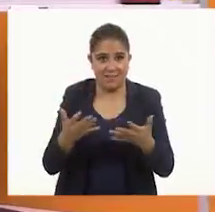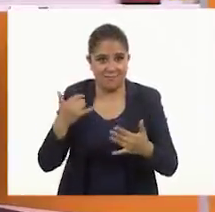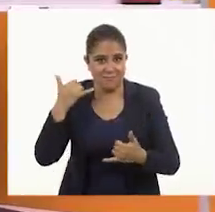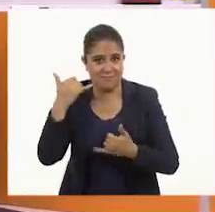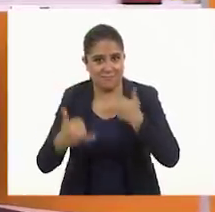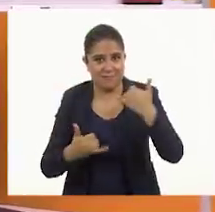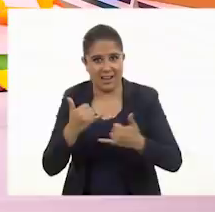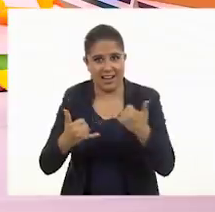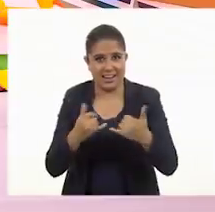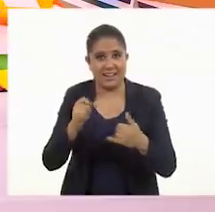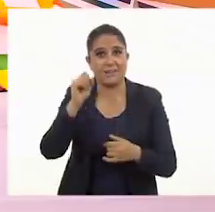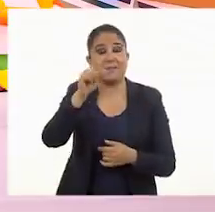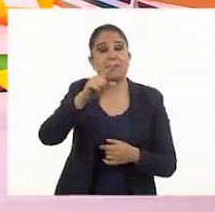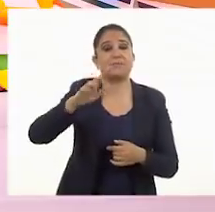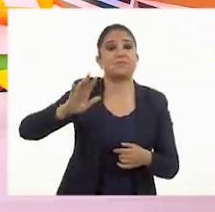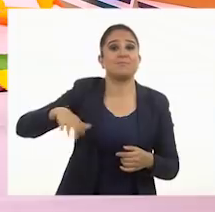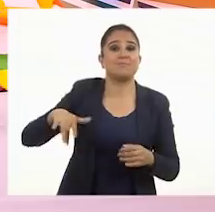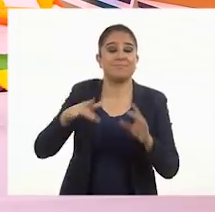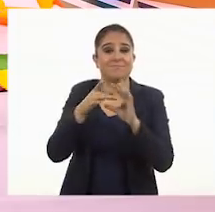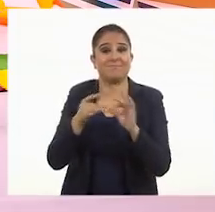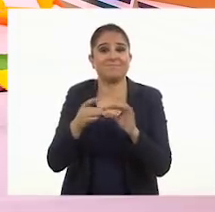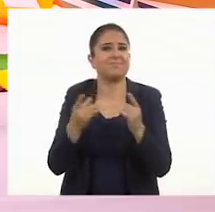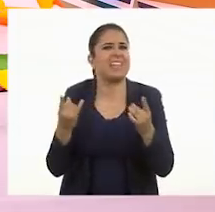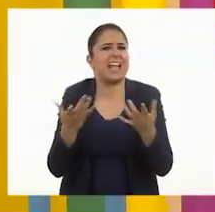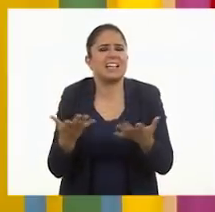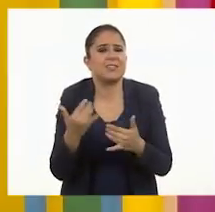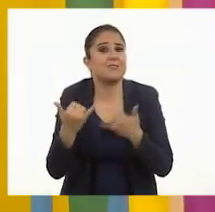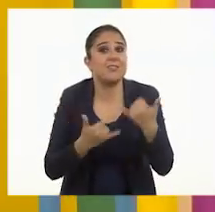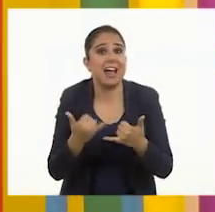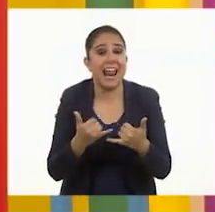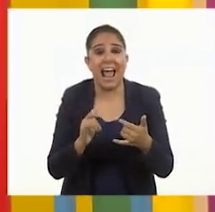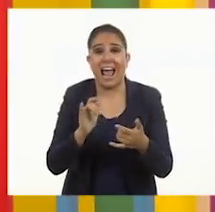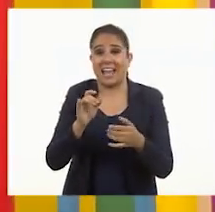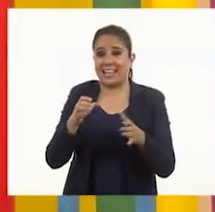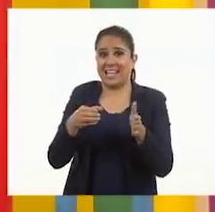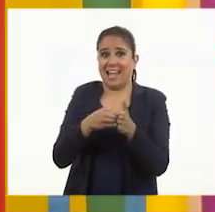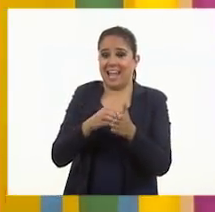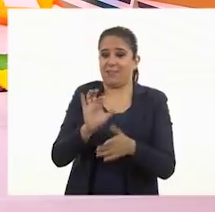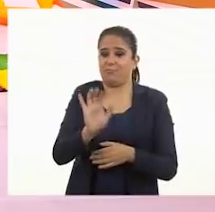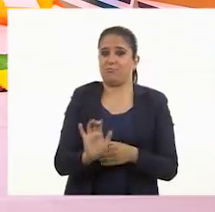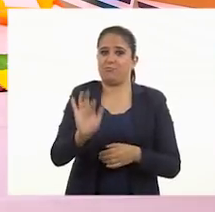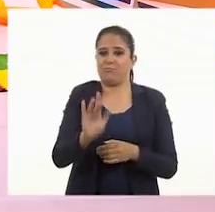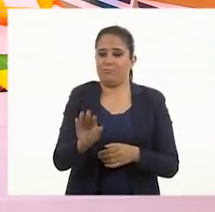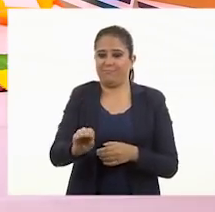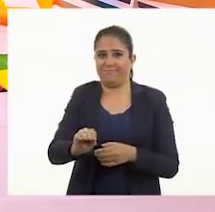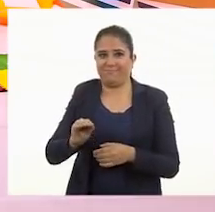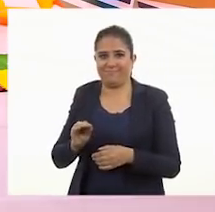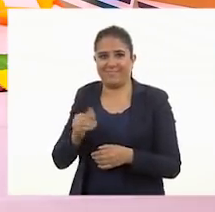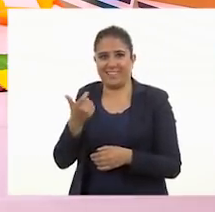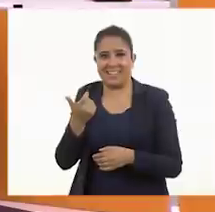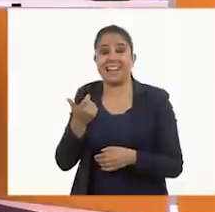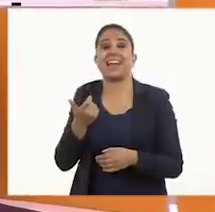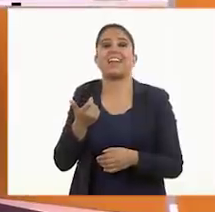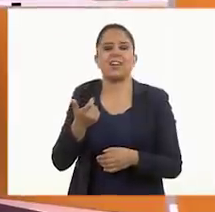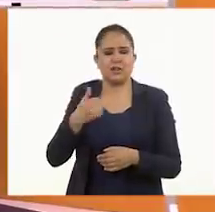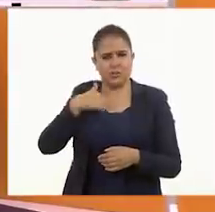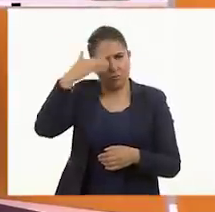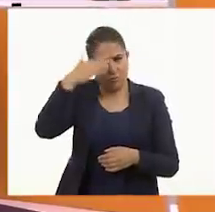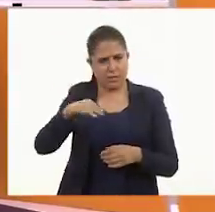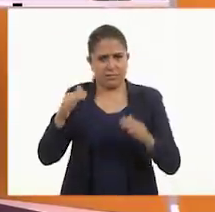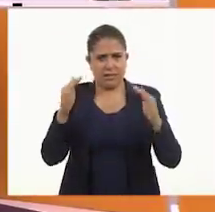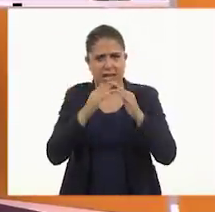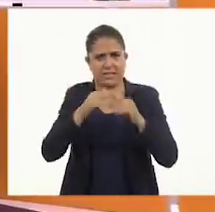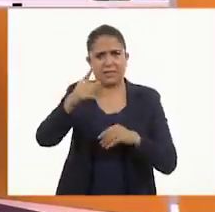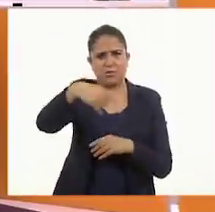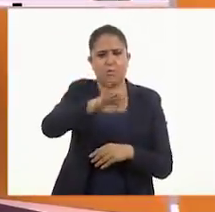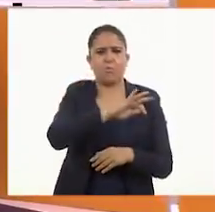como tú lo mencionaste, ¿al qué? ¿A qué vamos a jugar? ¡Al cajero! ¡Al cajero! ¡Claro! Y bueno, yo sé que en casita